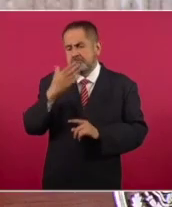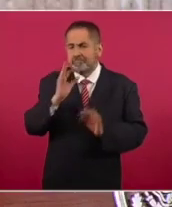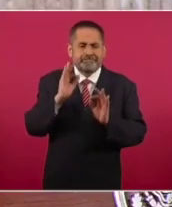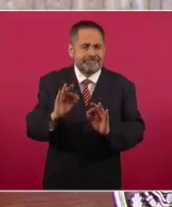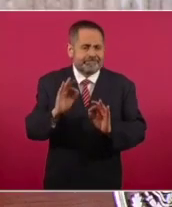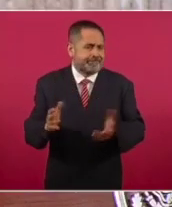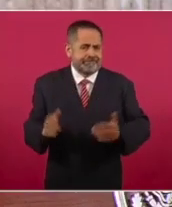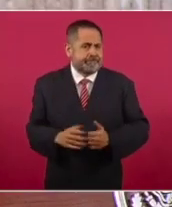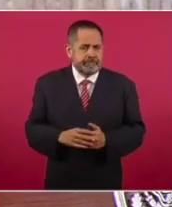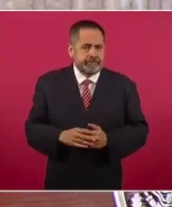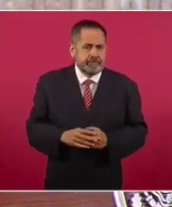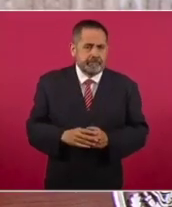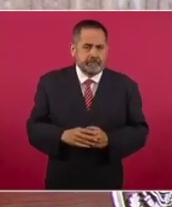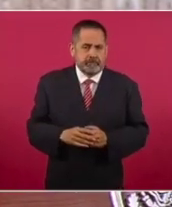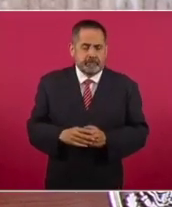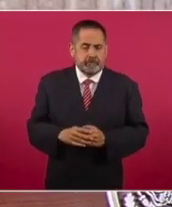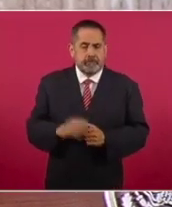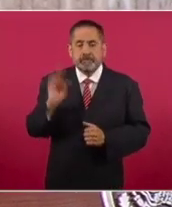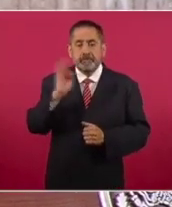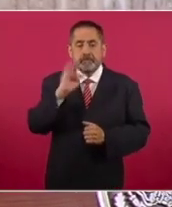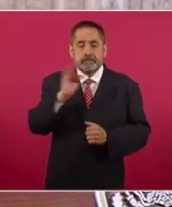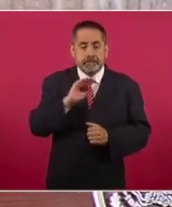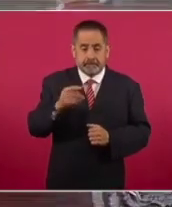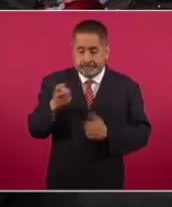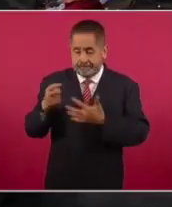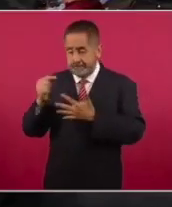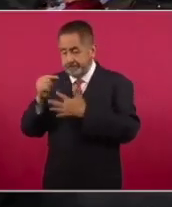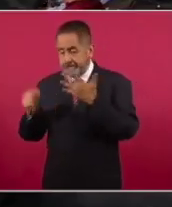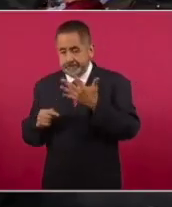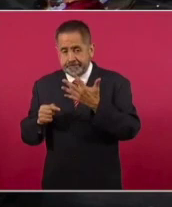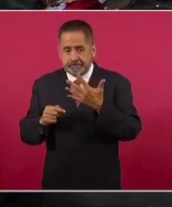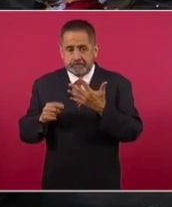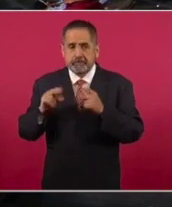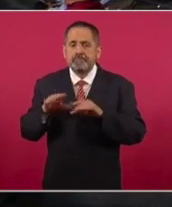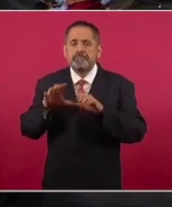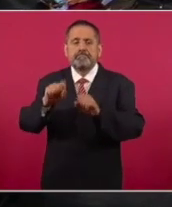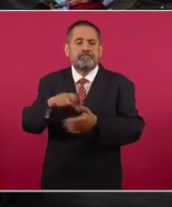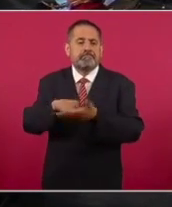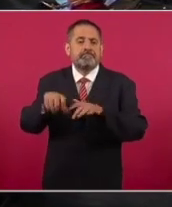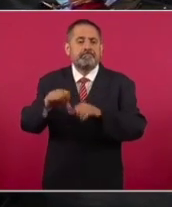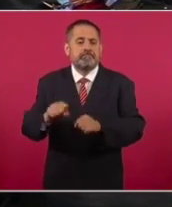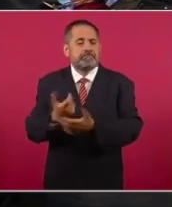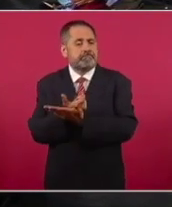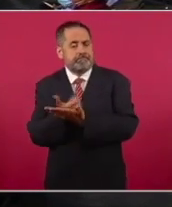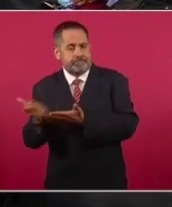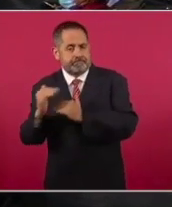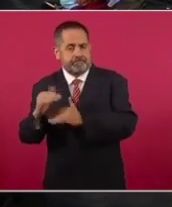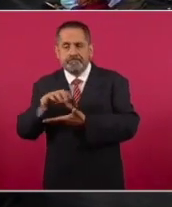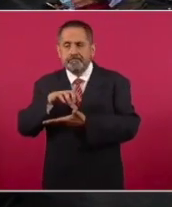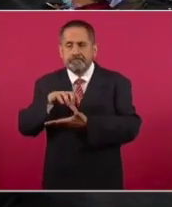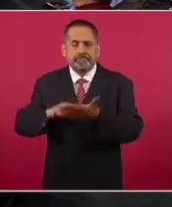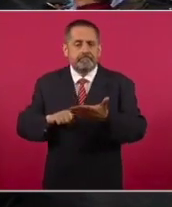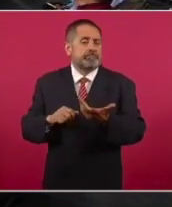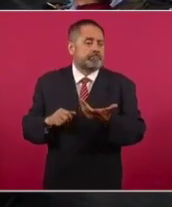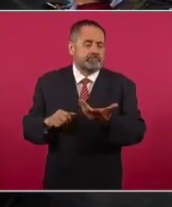y menos poder adquisitivo del salario. Ese